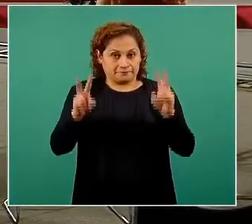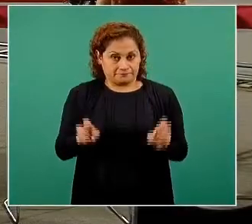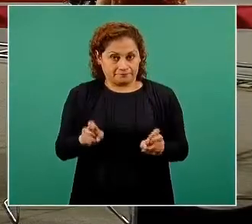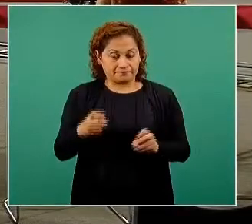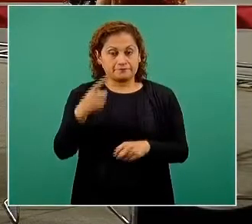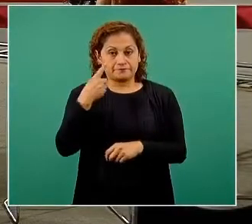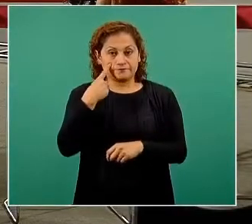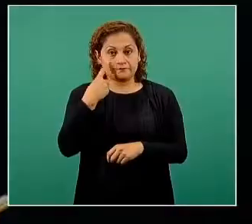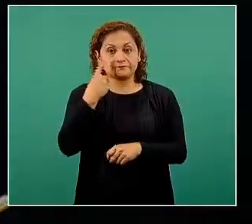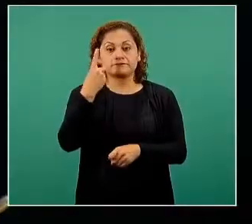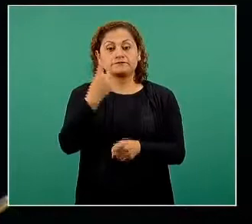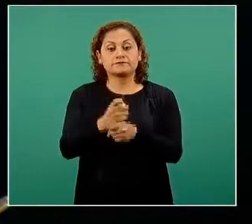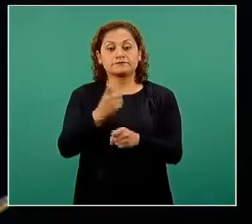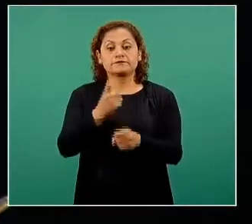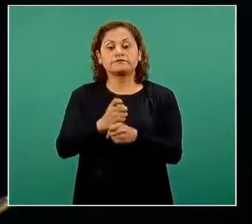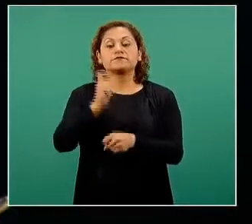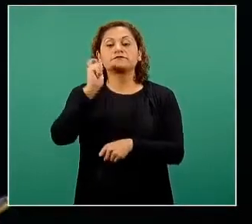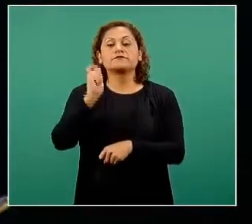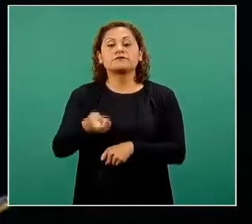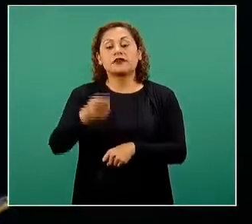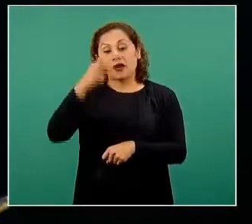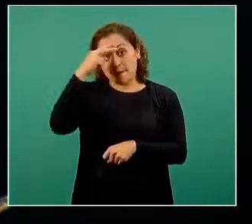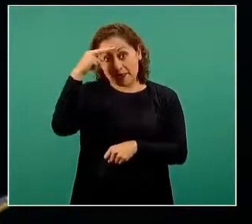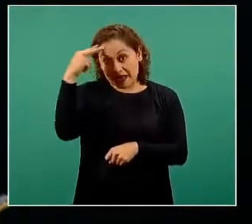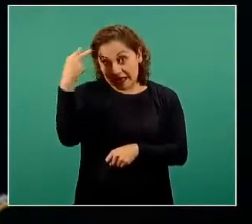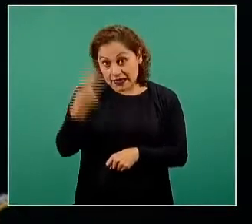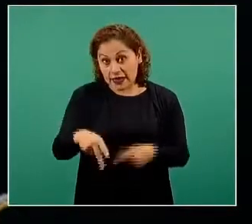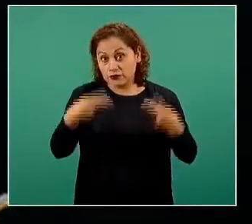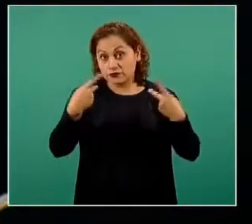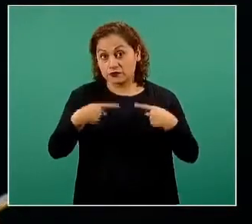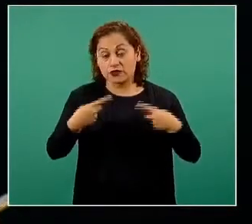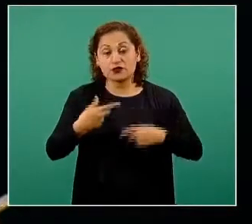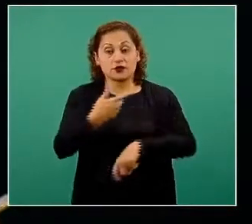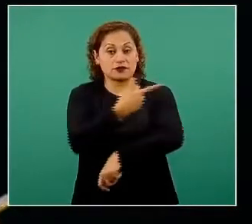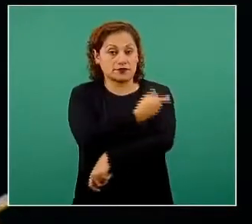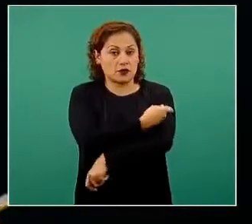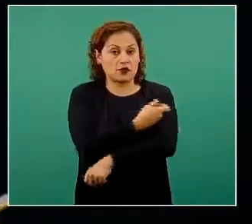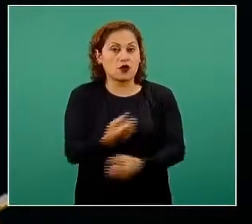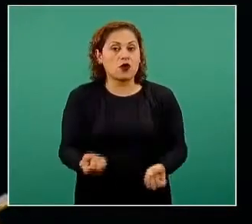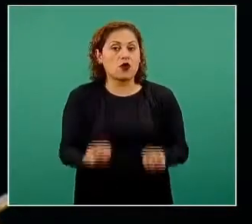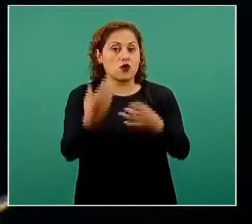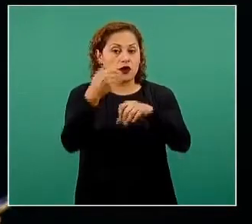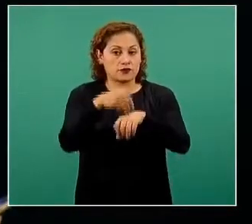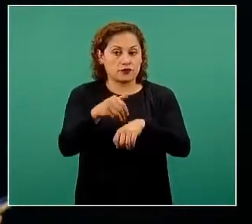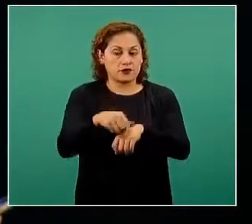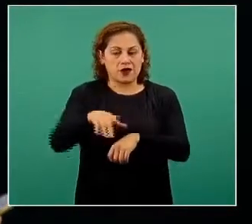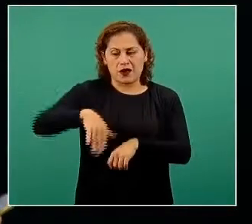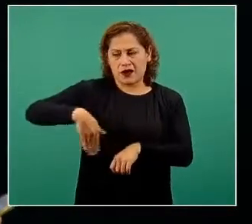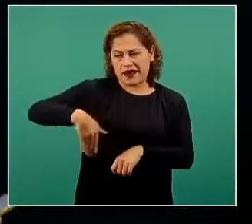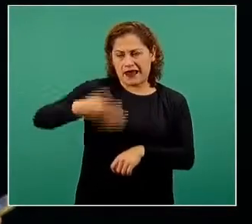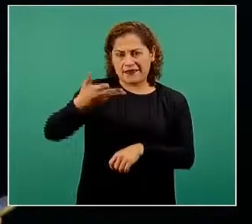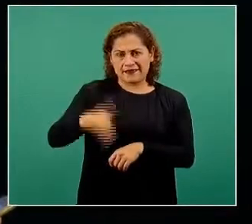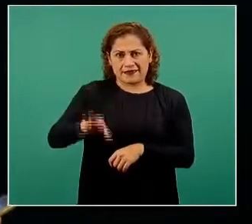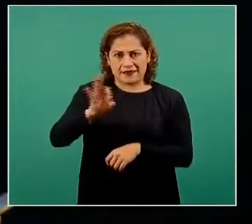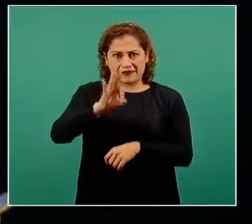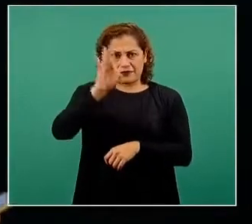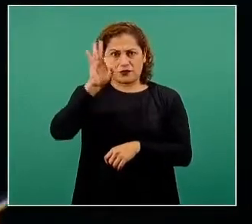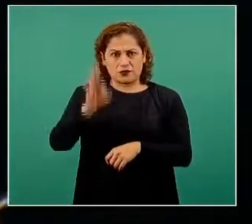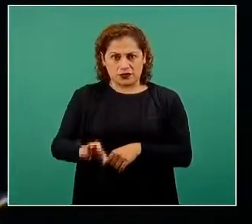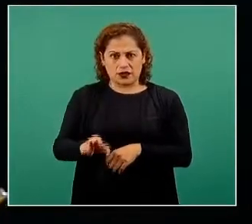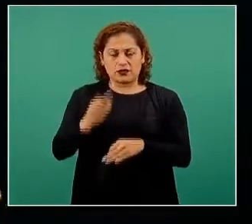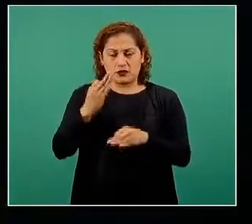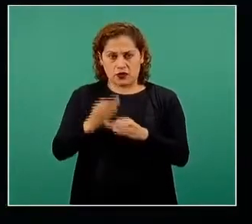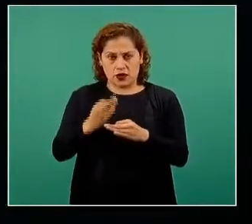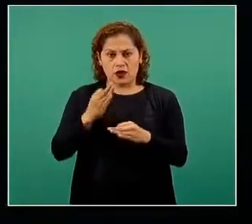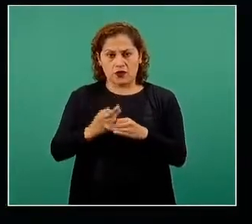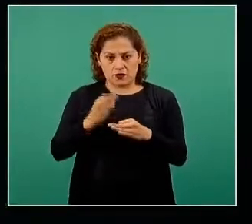es el número de mexicanos vacunados hablando precisamente ahorita mencionaba del 10% que ahorita se lleva actualmente